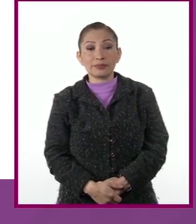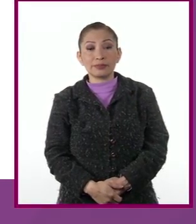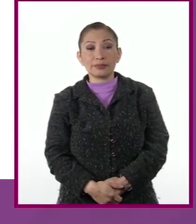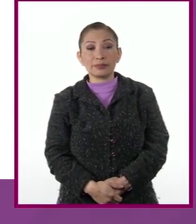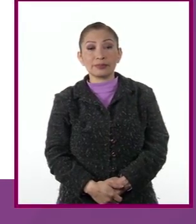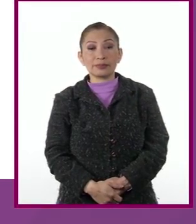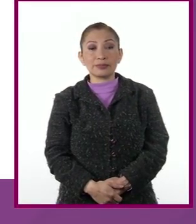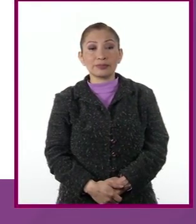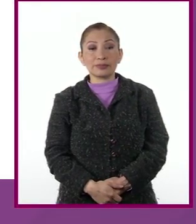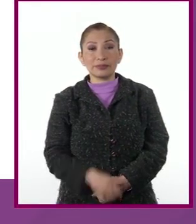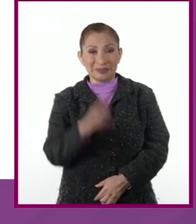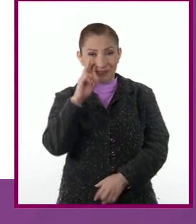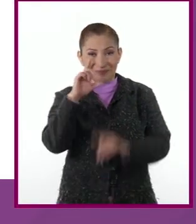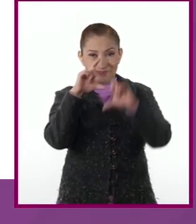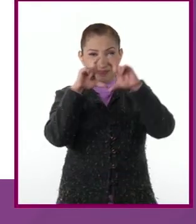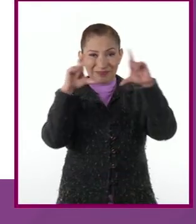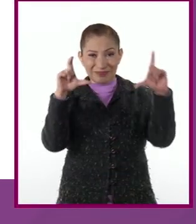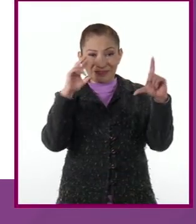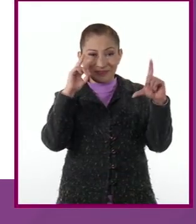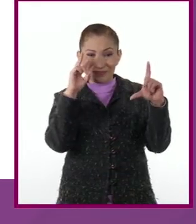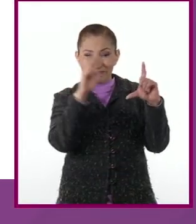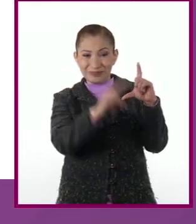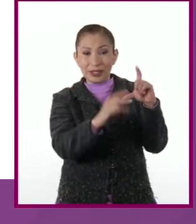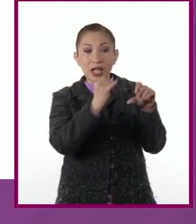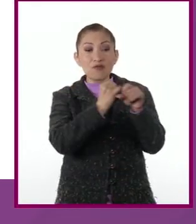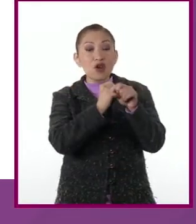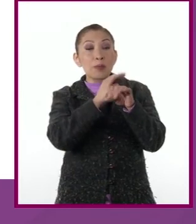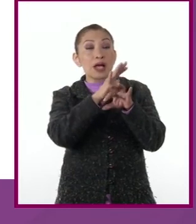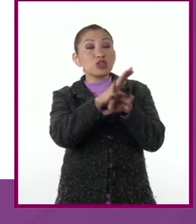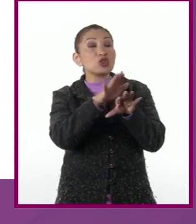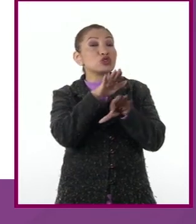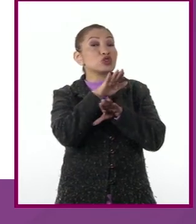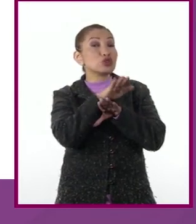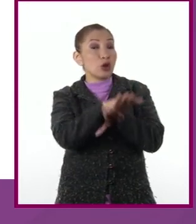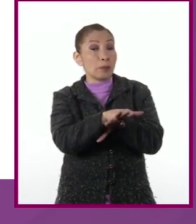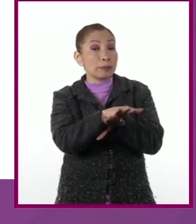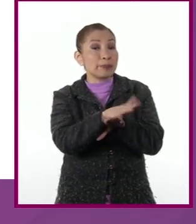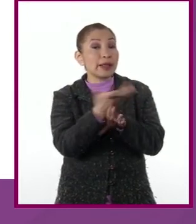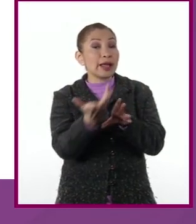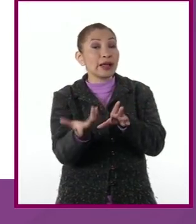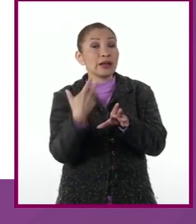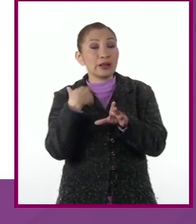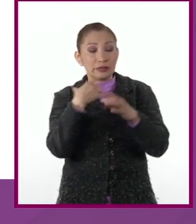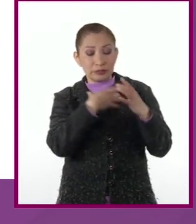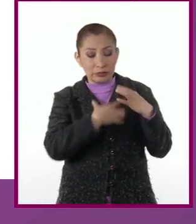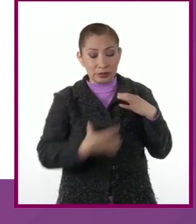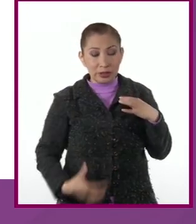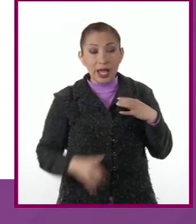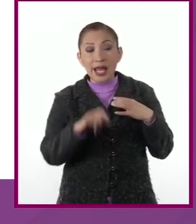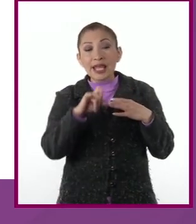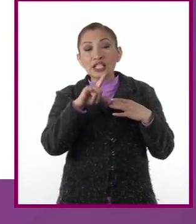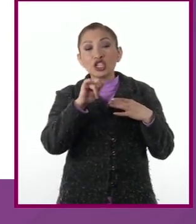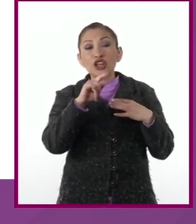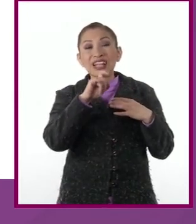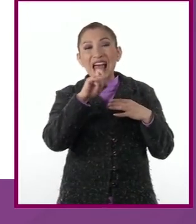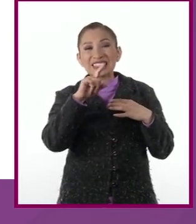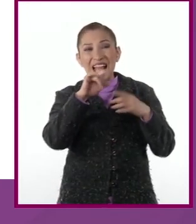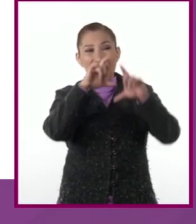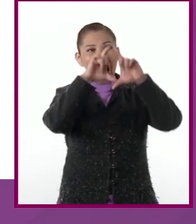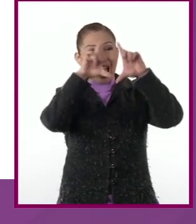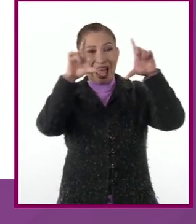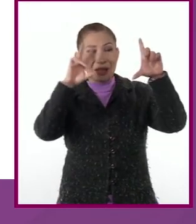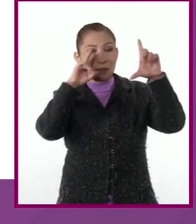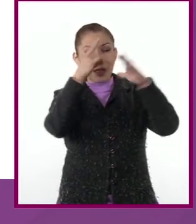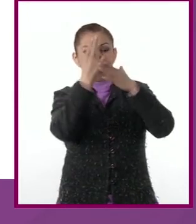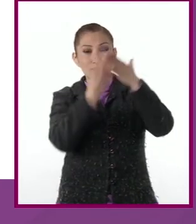En la diapositiva observamos información referente al lienzo de Claxcala, que como dato interesante